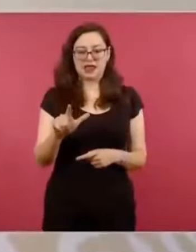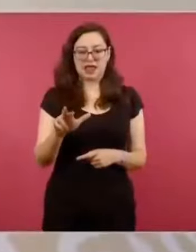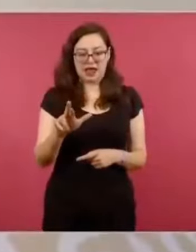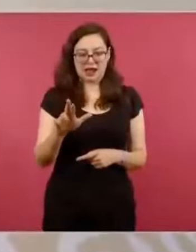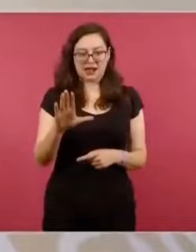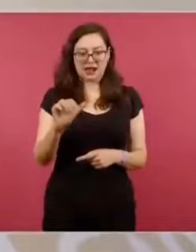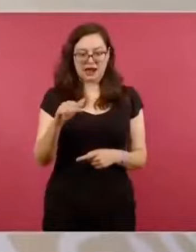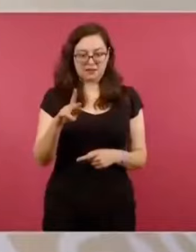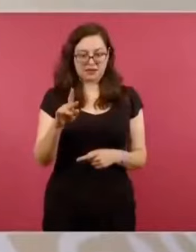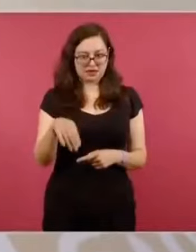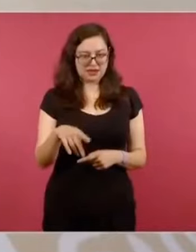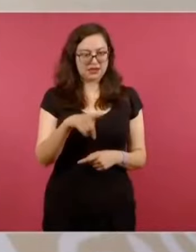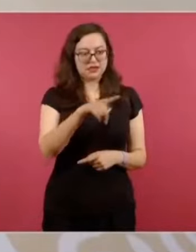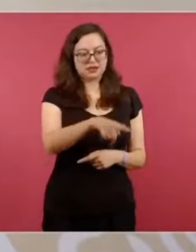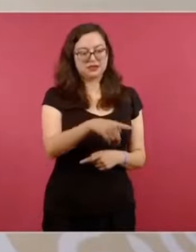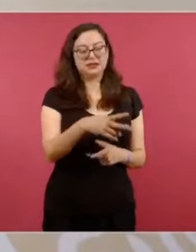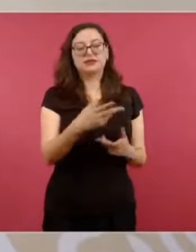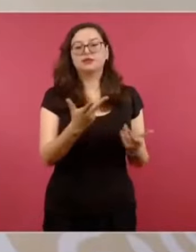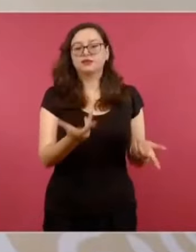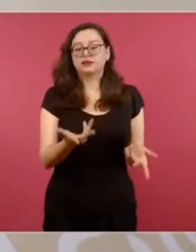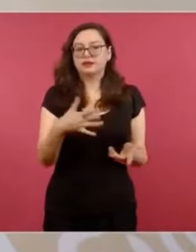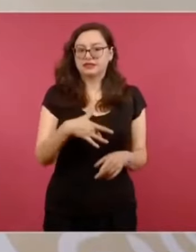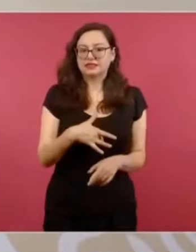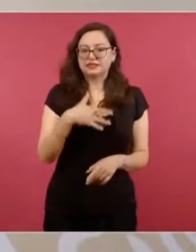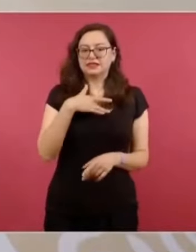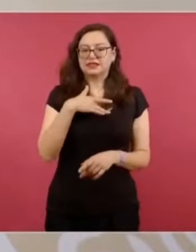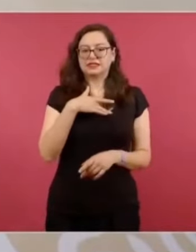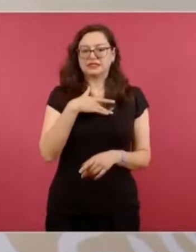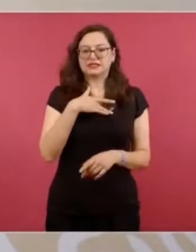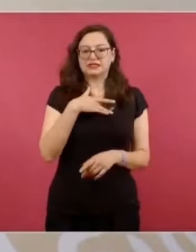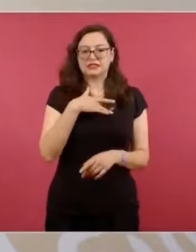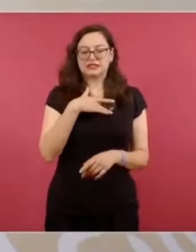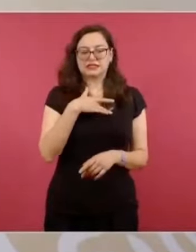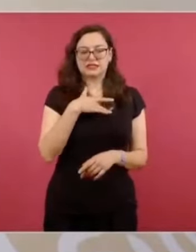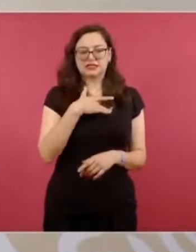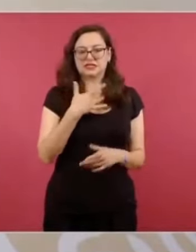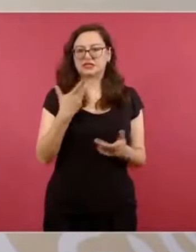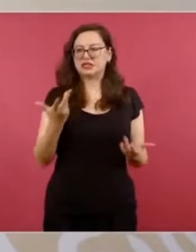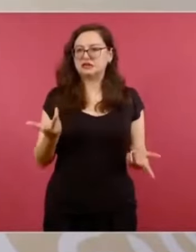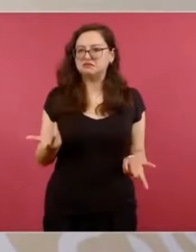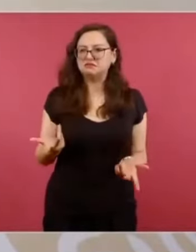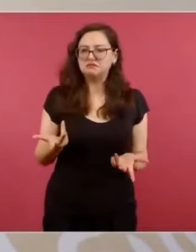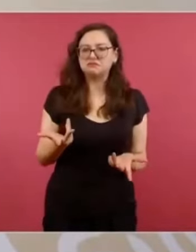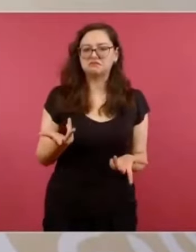que el mismo Aguilar Camín,